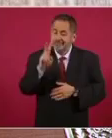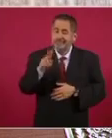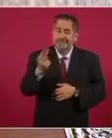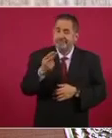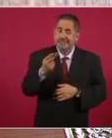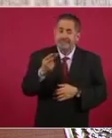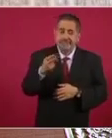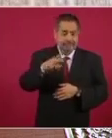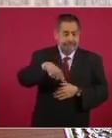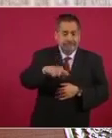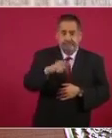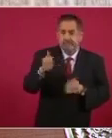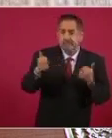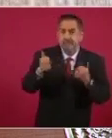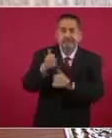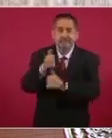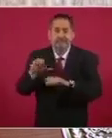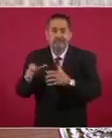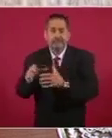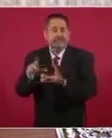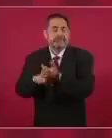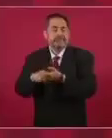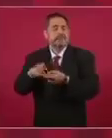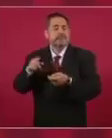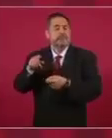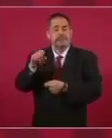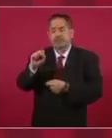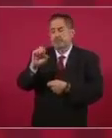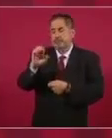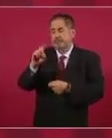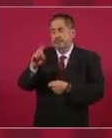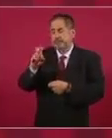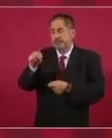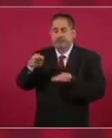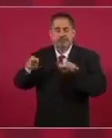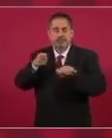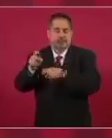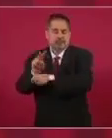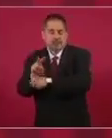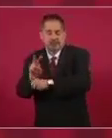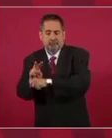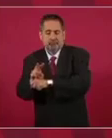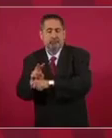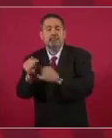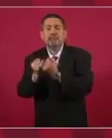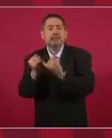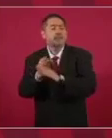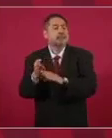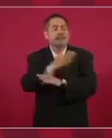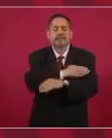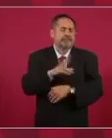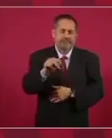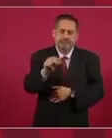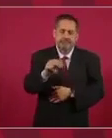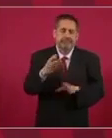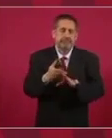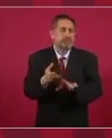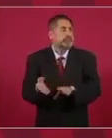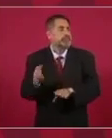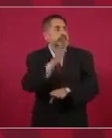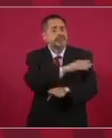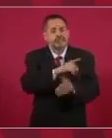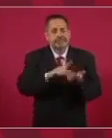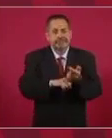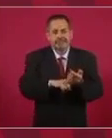de la Secretaría de Defensa para que no vuelva a suceder de que